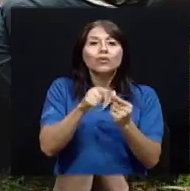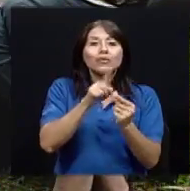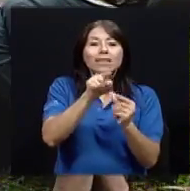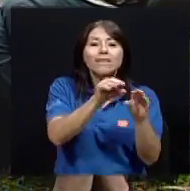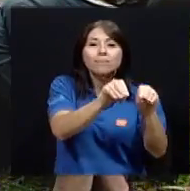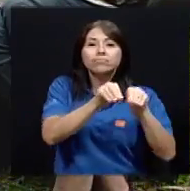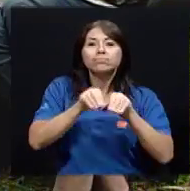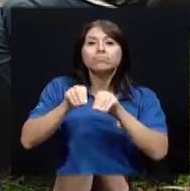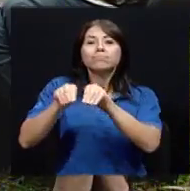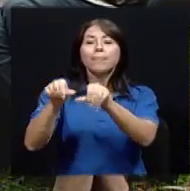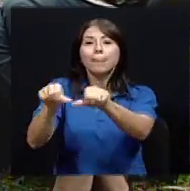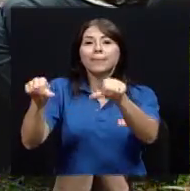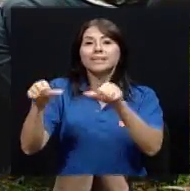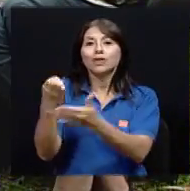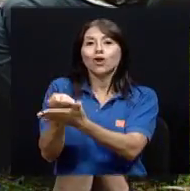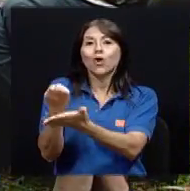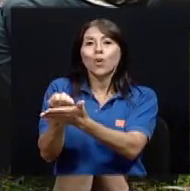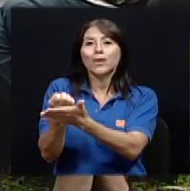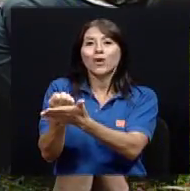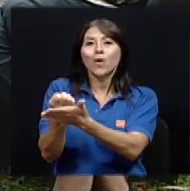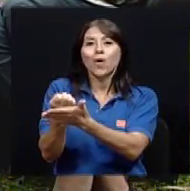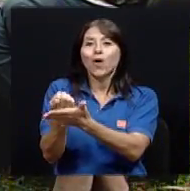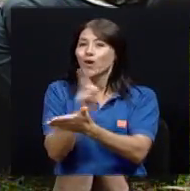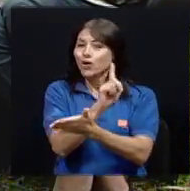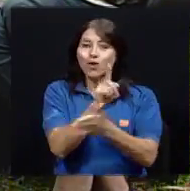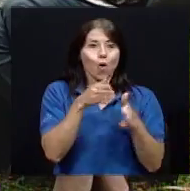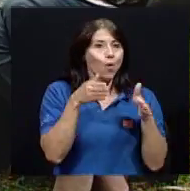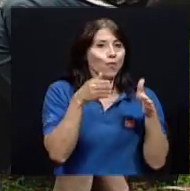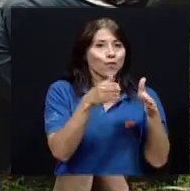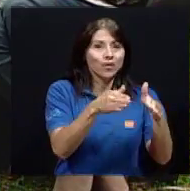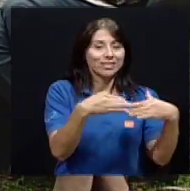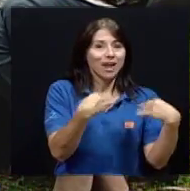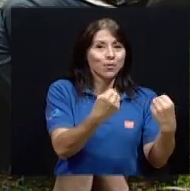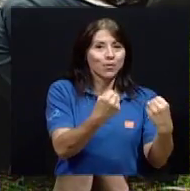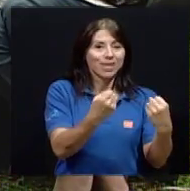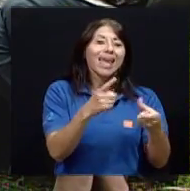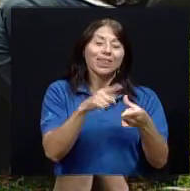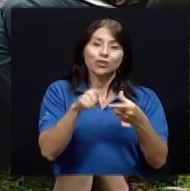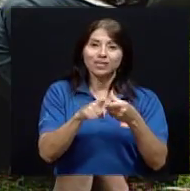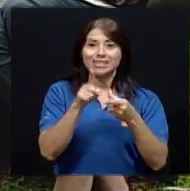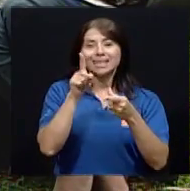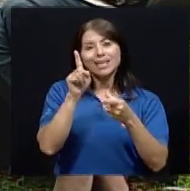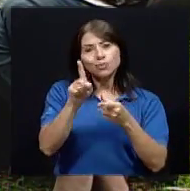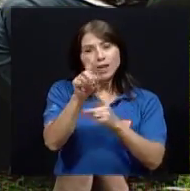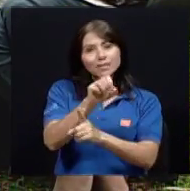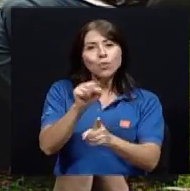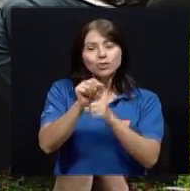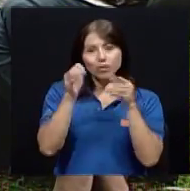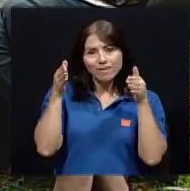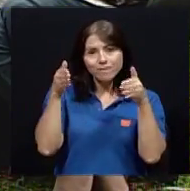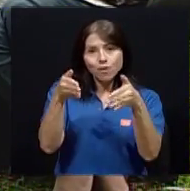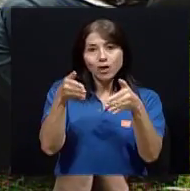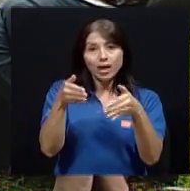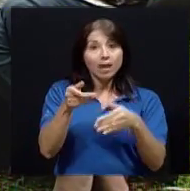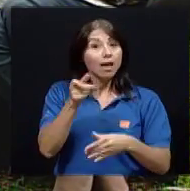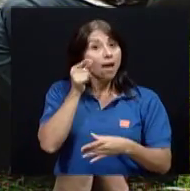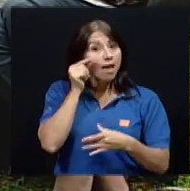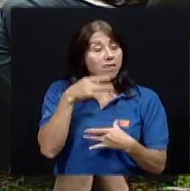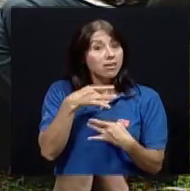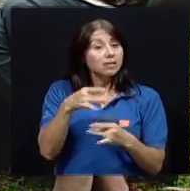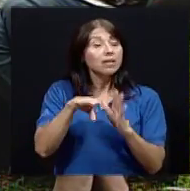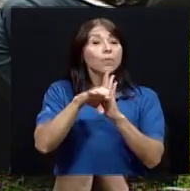Entonces, eso es un tema más de enfoque antes que curioso, por ejemplo, el tema de la formación de los recursos humanos.